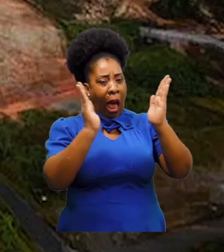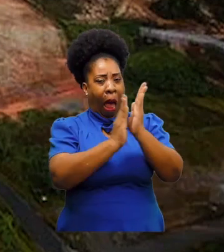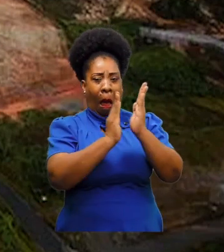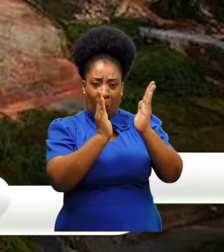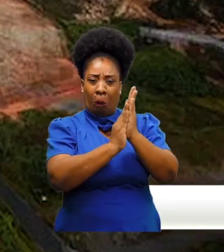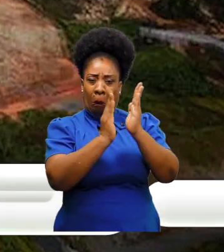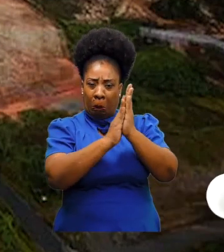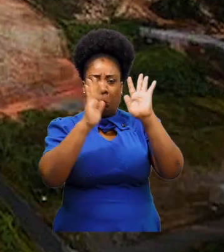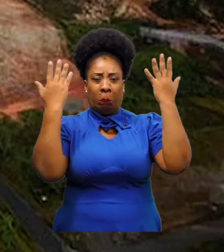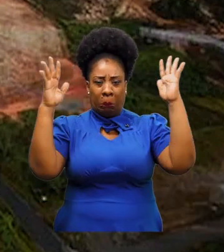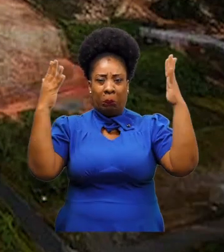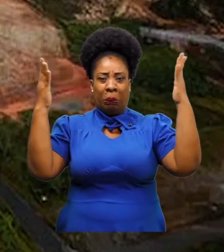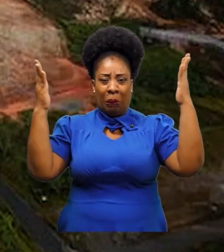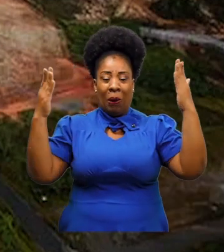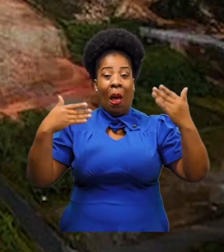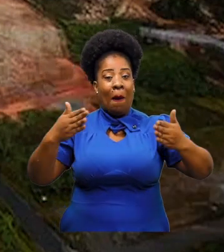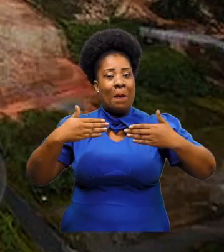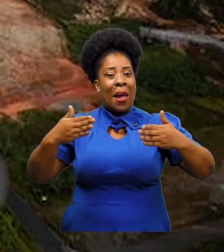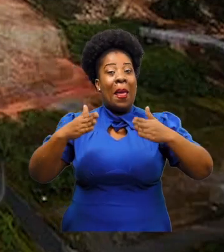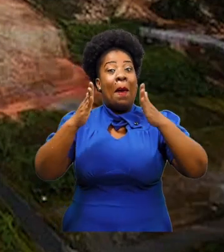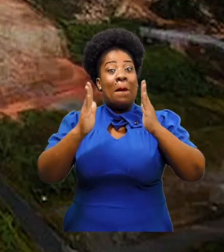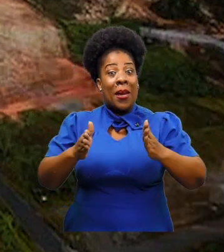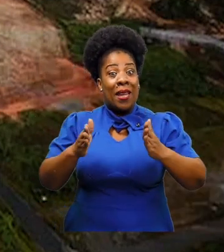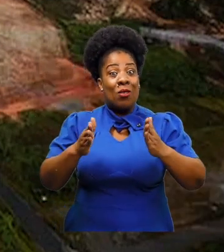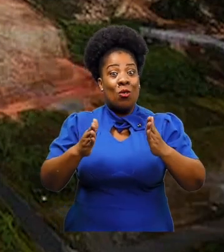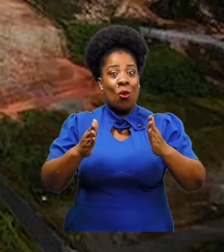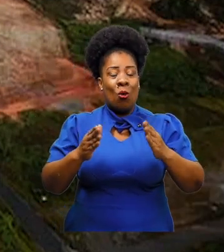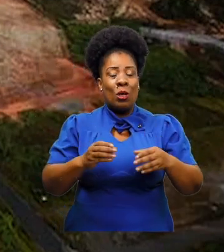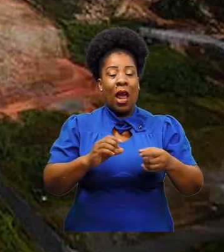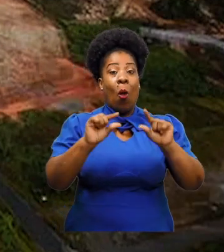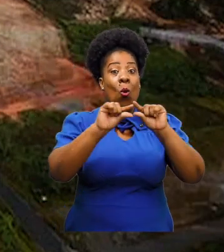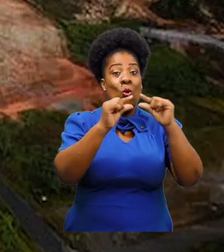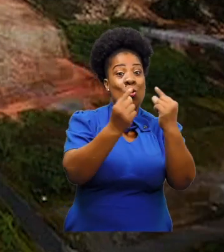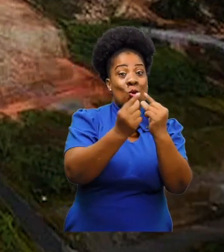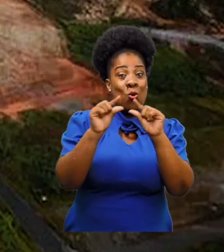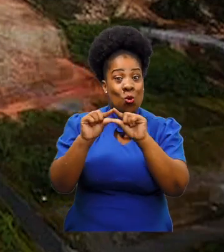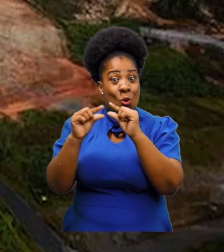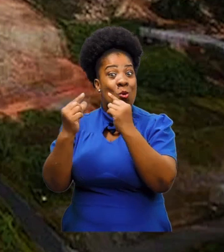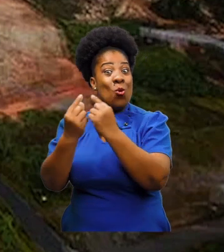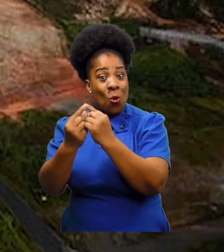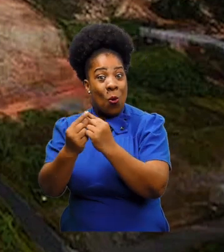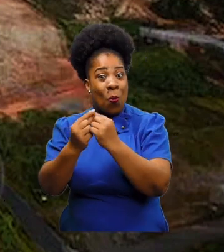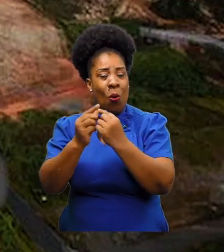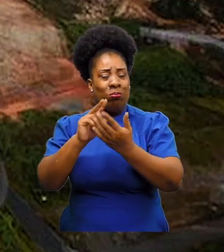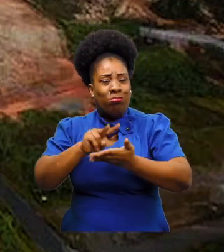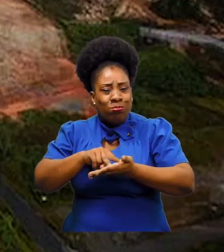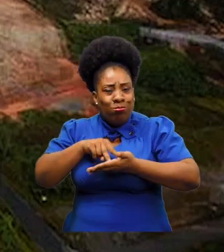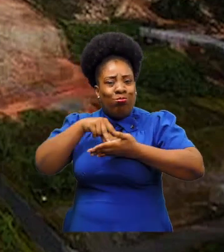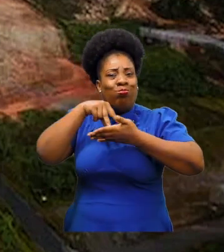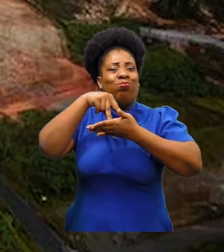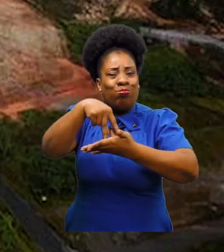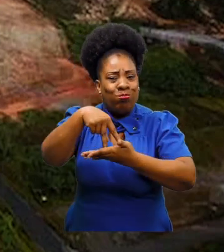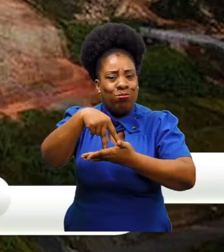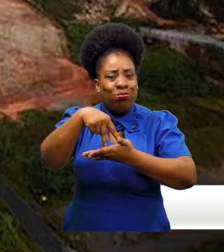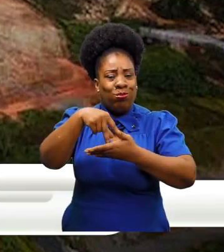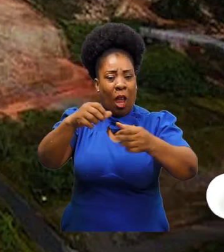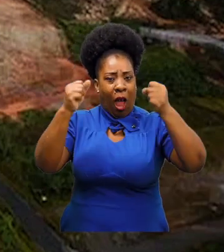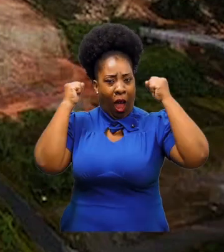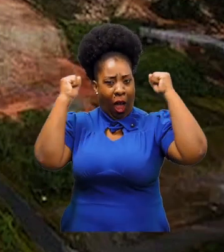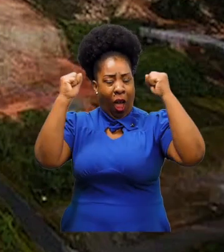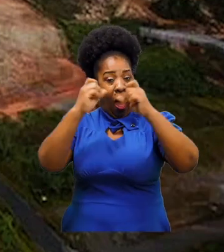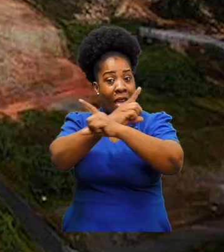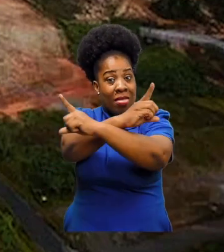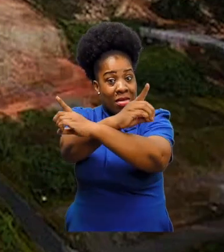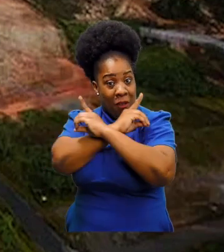Aplaudimos y agradecemos al pueblo digno y a las organizaciones patrióticas que se levantaron defendiendo